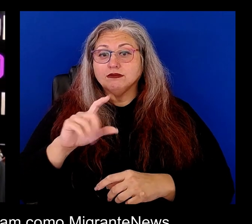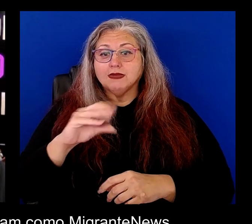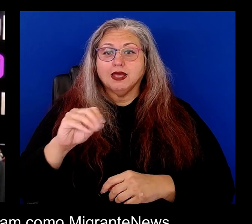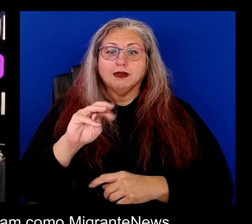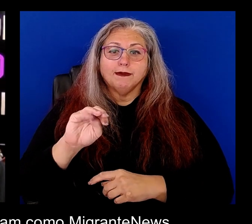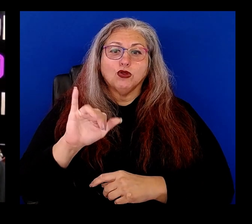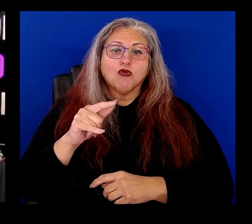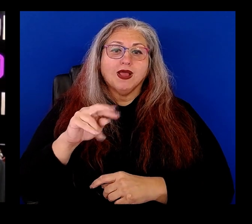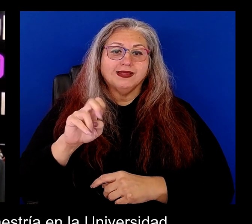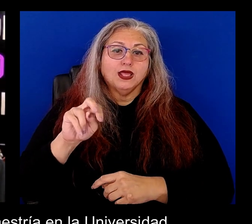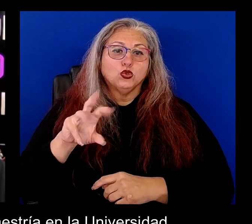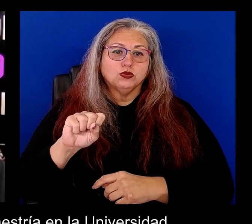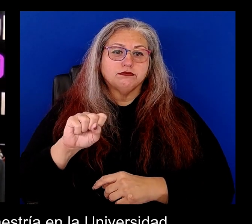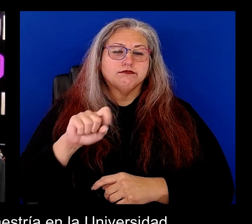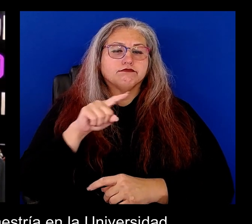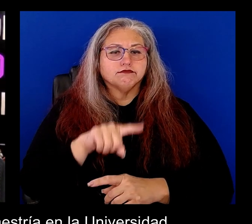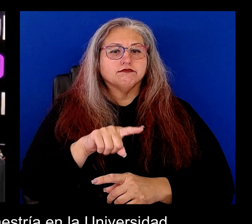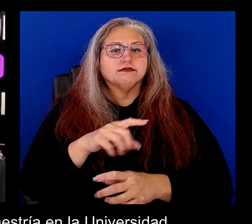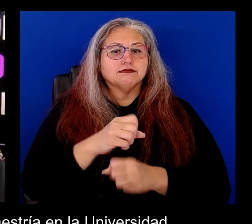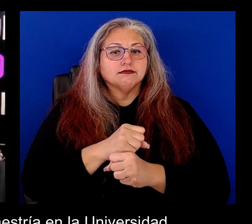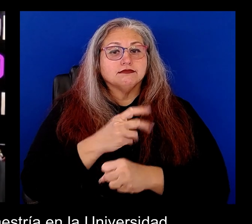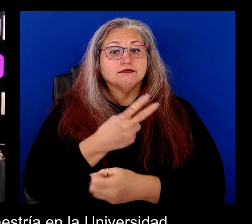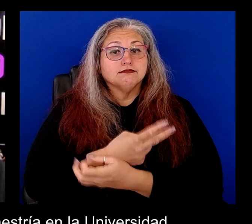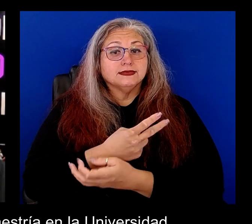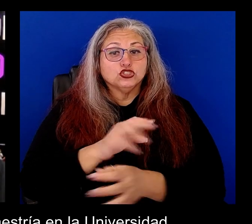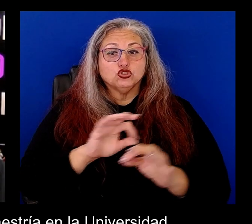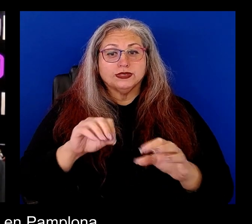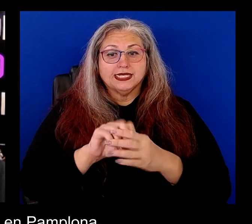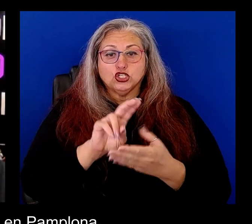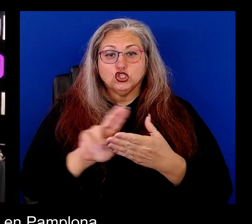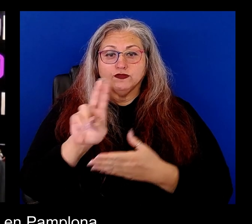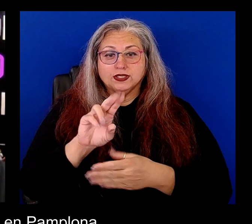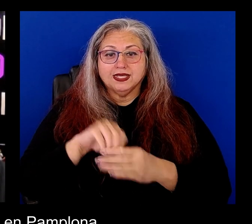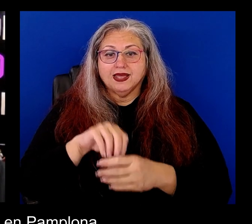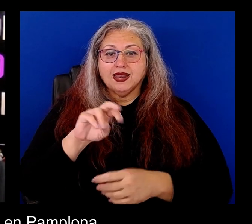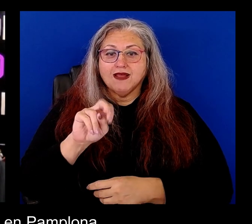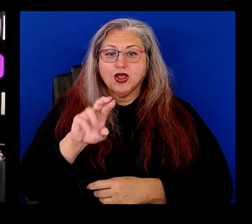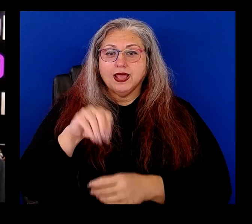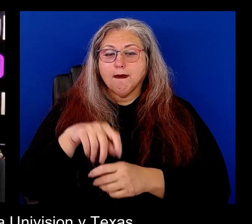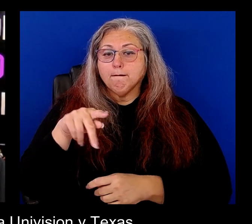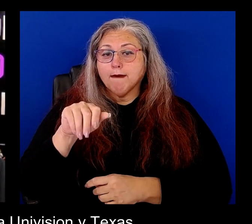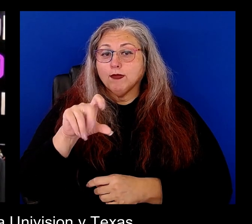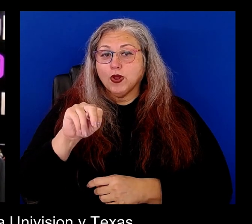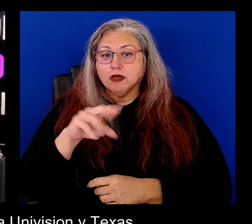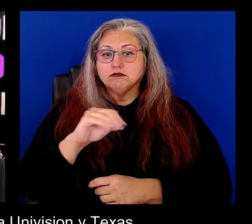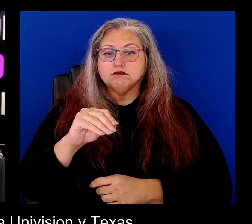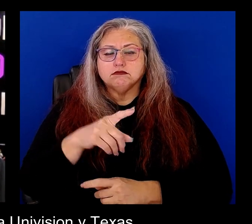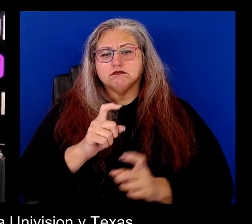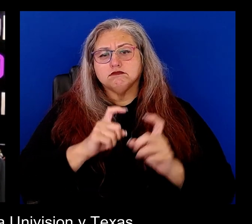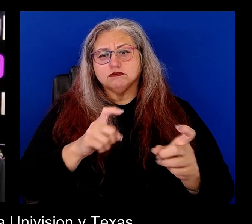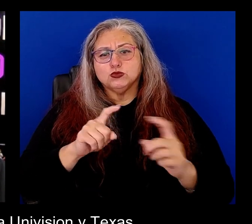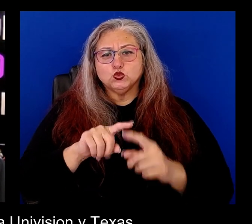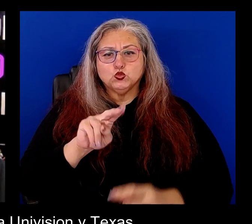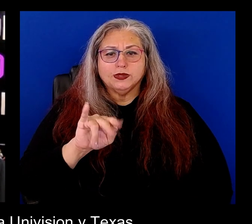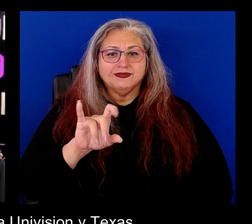Migrante News. Torrea obtuvo su maestría en la Universidad de Navarra en Pamplona, ha contribuido a